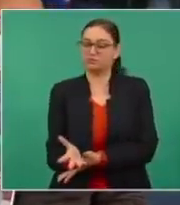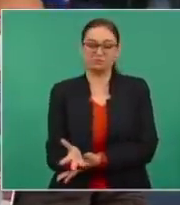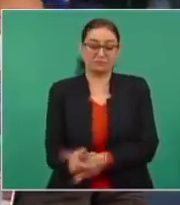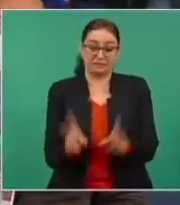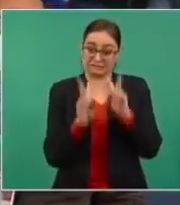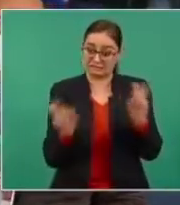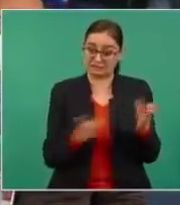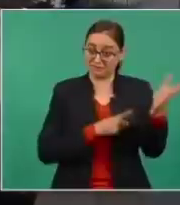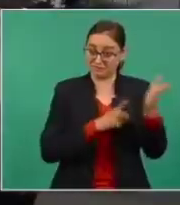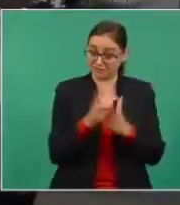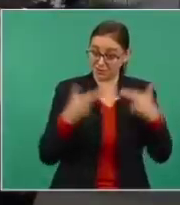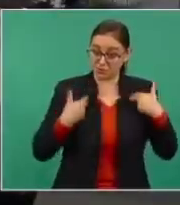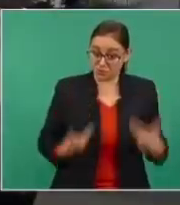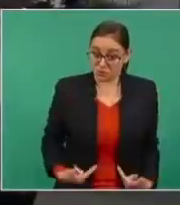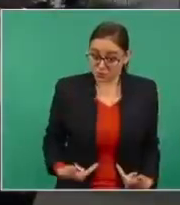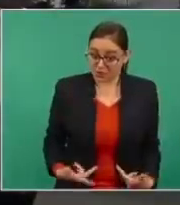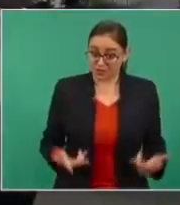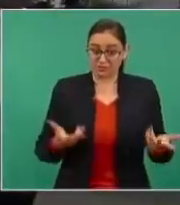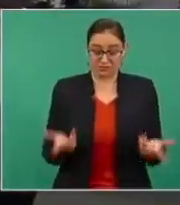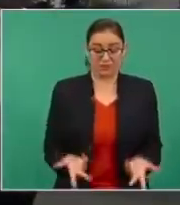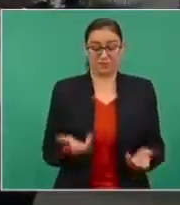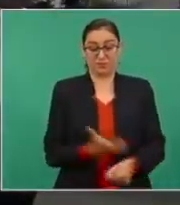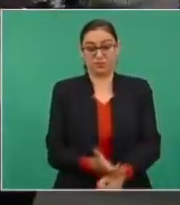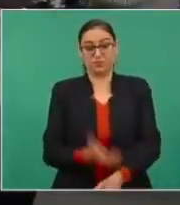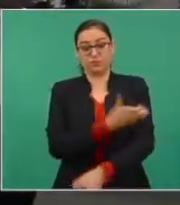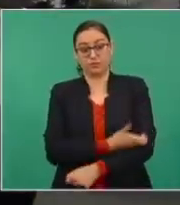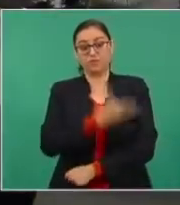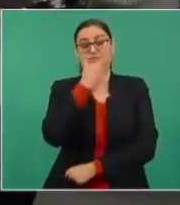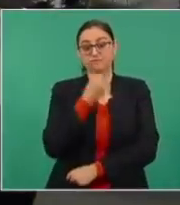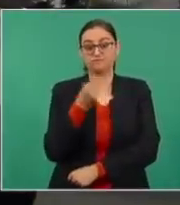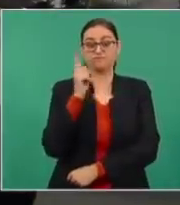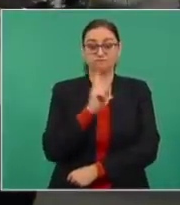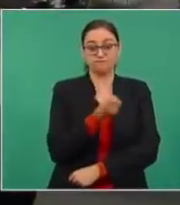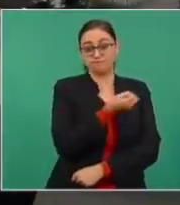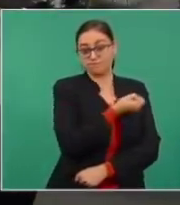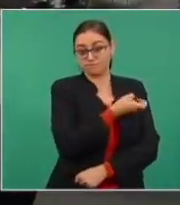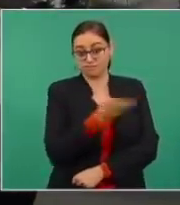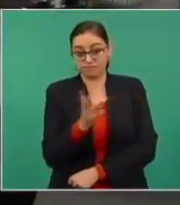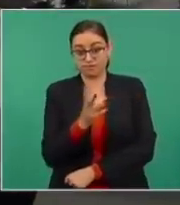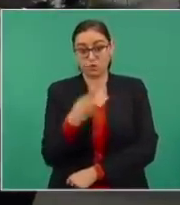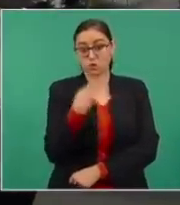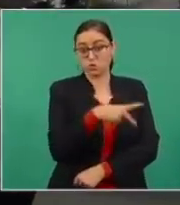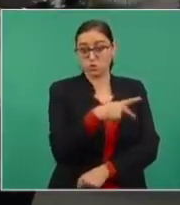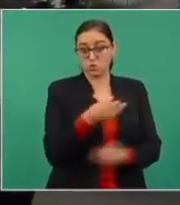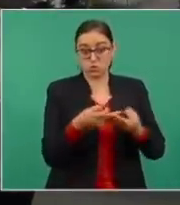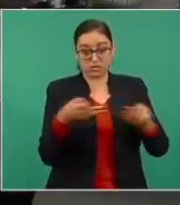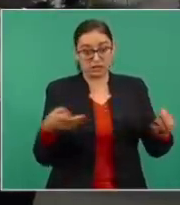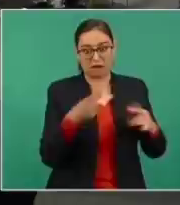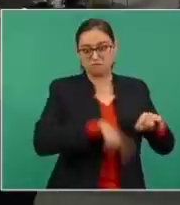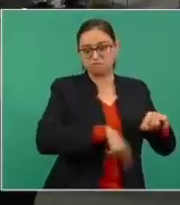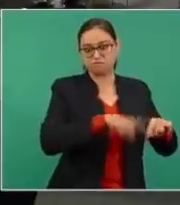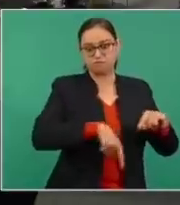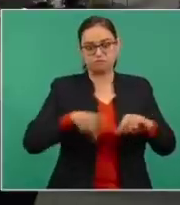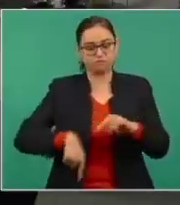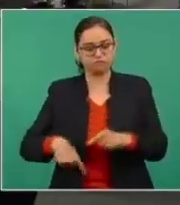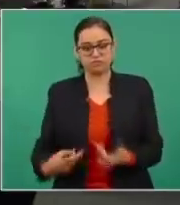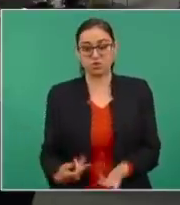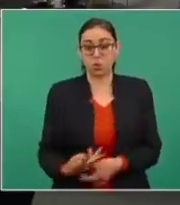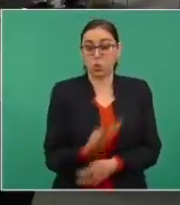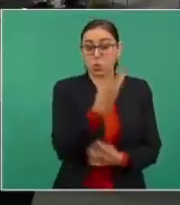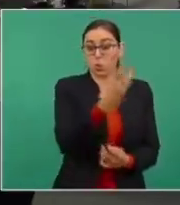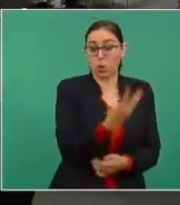presidente. Presidente, estas compañeras y compañeros que además se están despojando, pues cuatro de ellas fueron